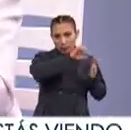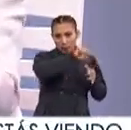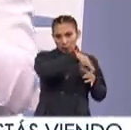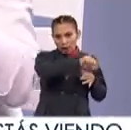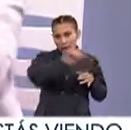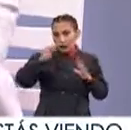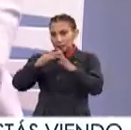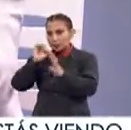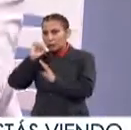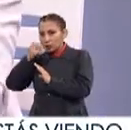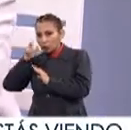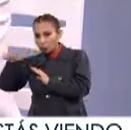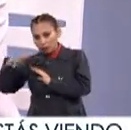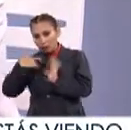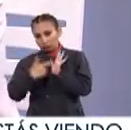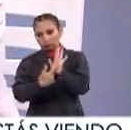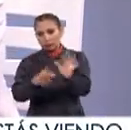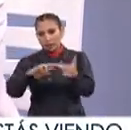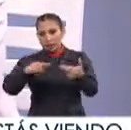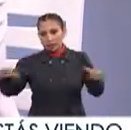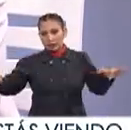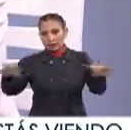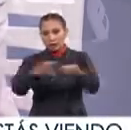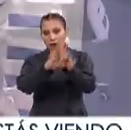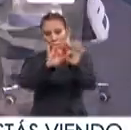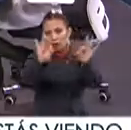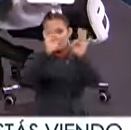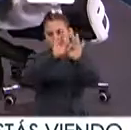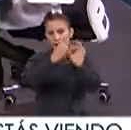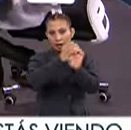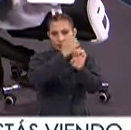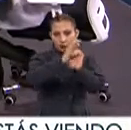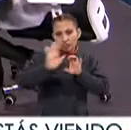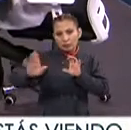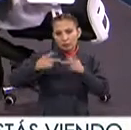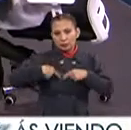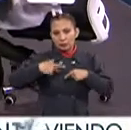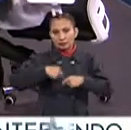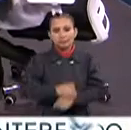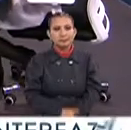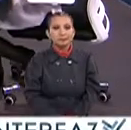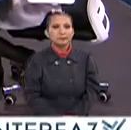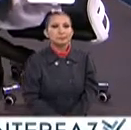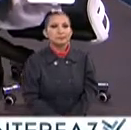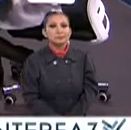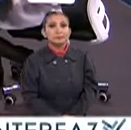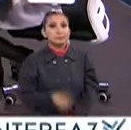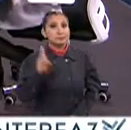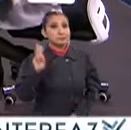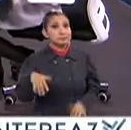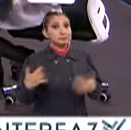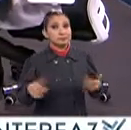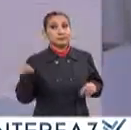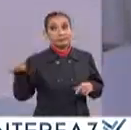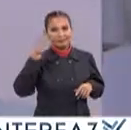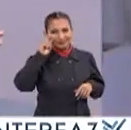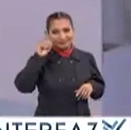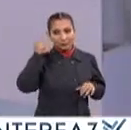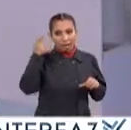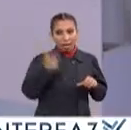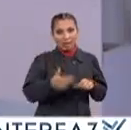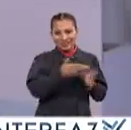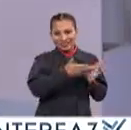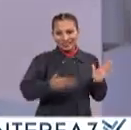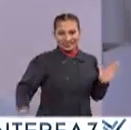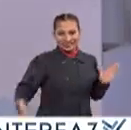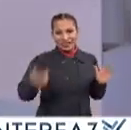Como en Casa Chihuahua Pero sobre todo Resaltar esta relación La importancia del Estado De su gente Claro Y es que verdaderamente Sara Lo hemos descubierto aquí